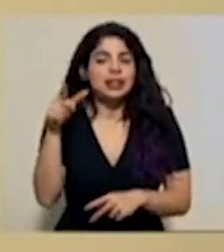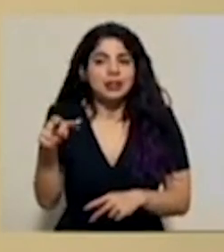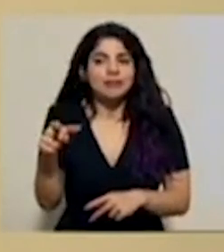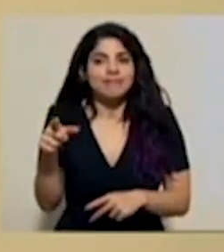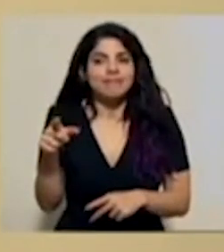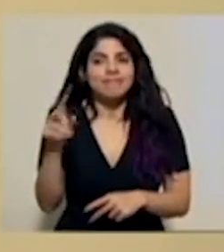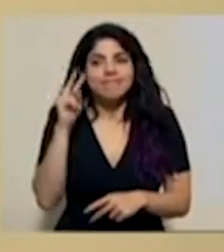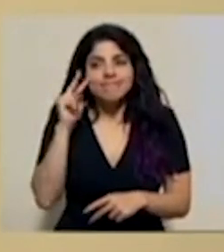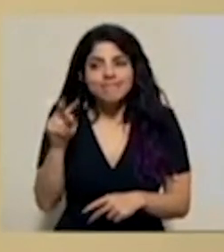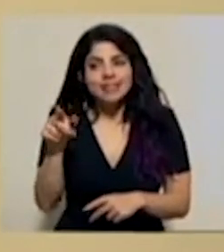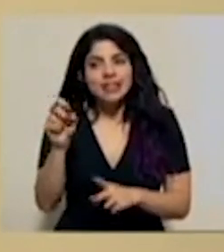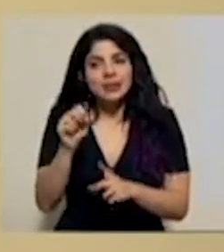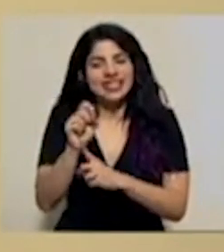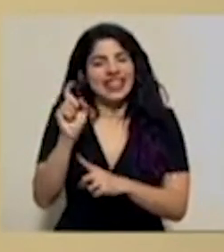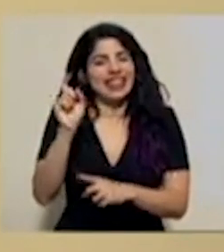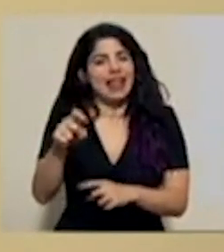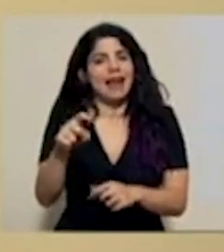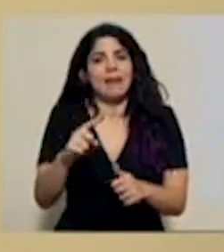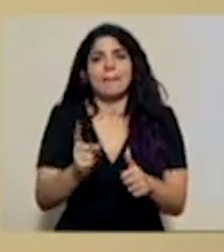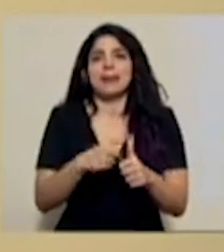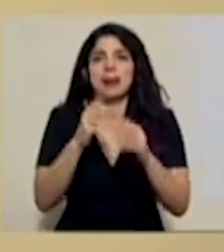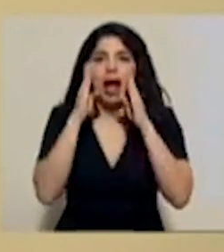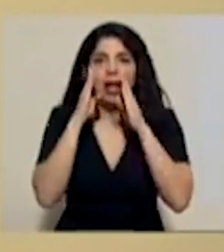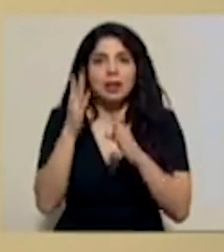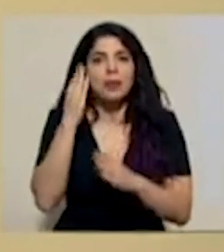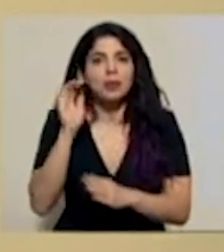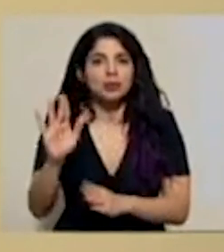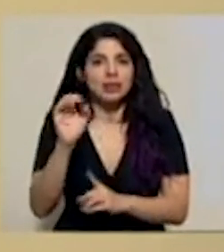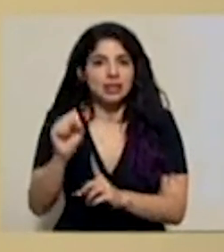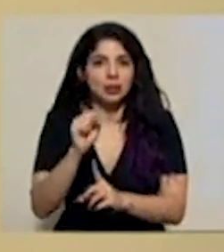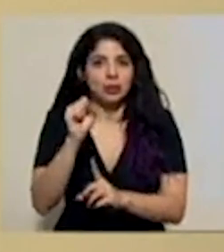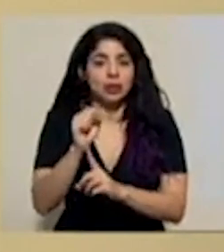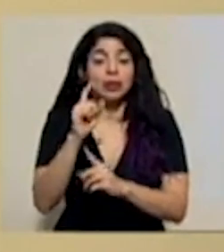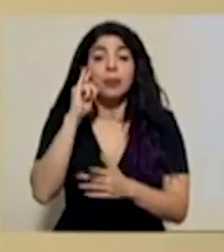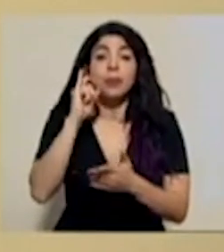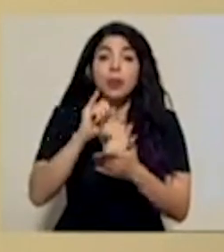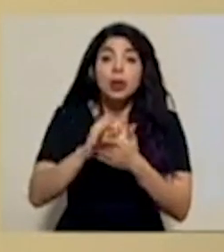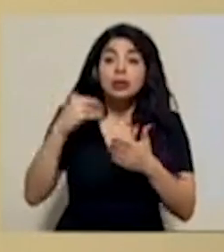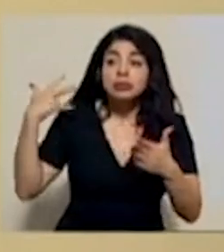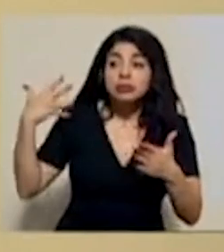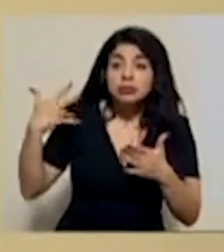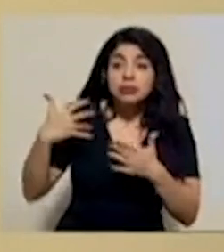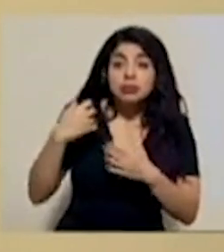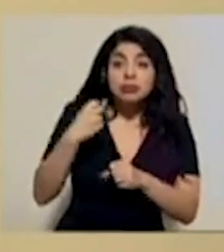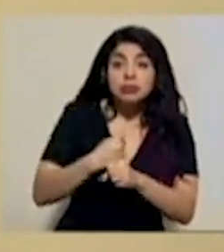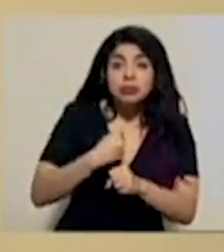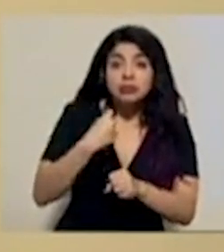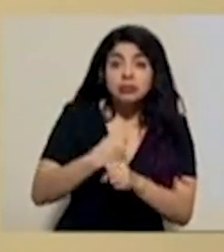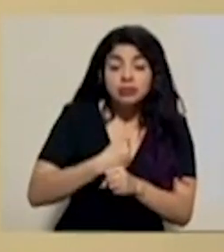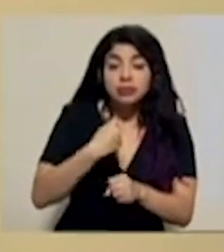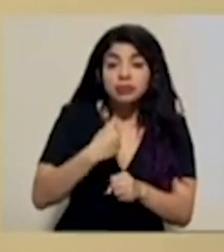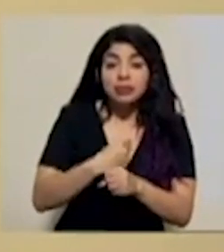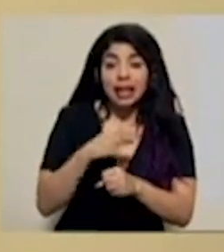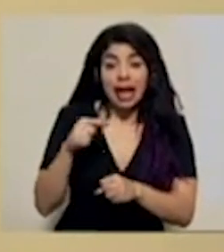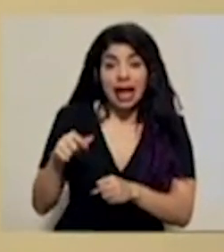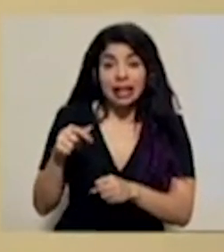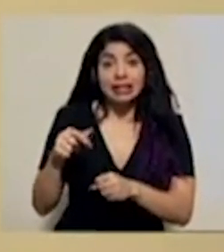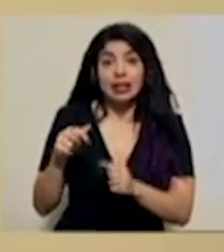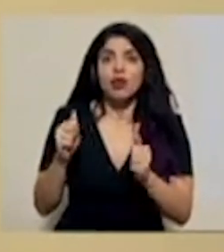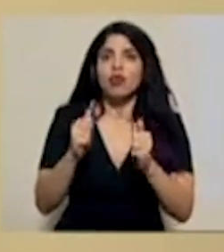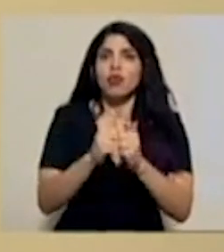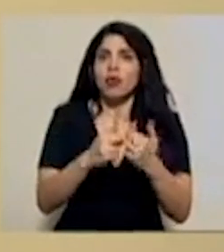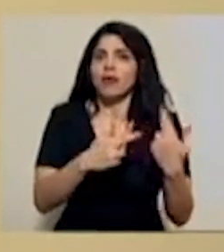que prioritariamente atenderles a ellos o ellas. Por esto, el ejercicio que se está haciendo en este momento no solamente es un ejercicio muy